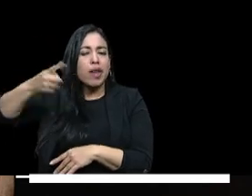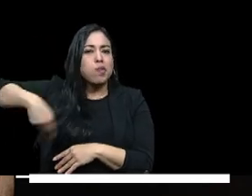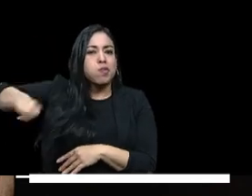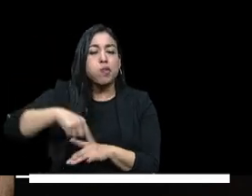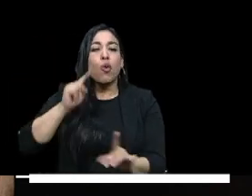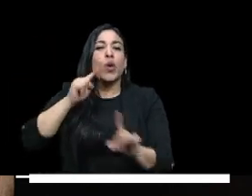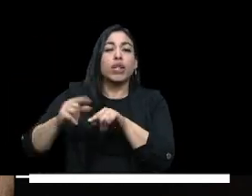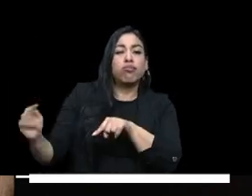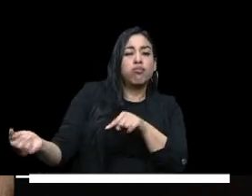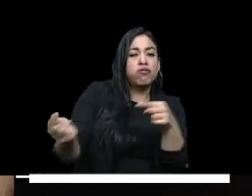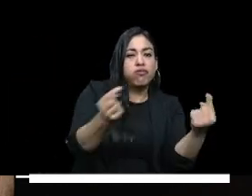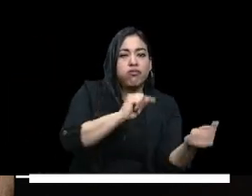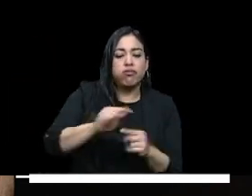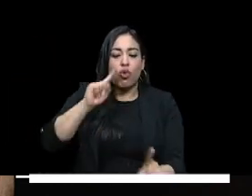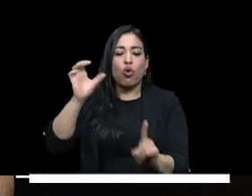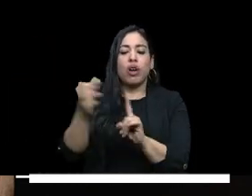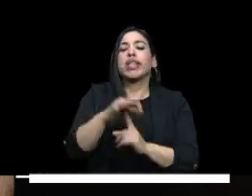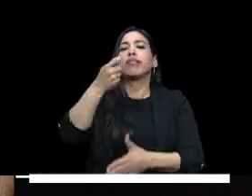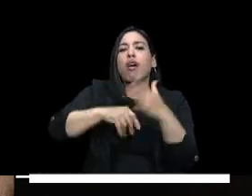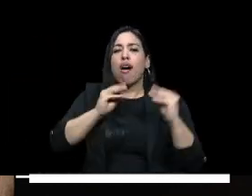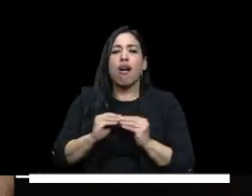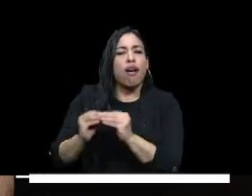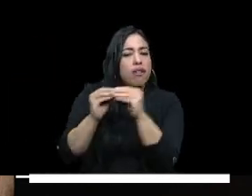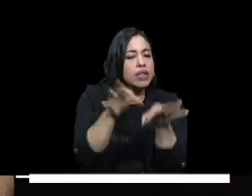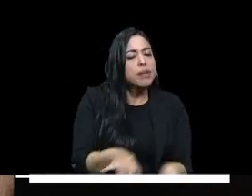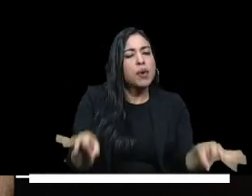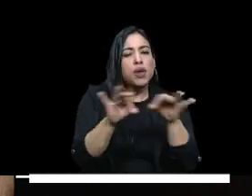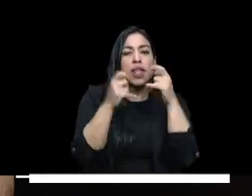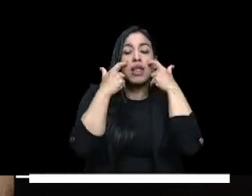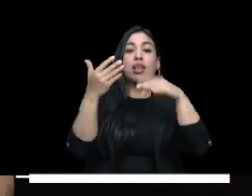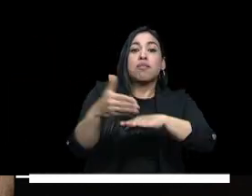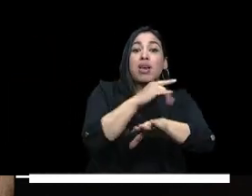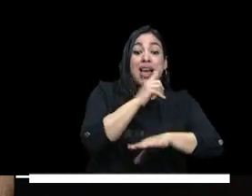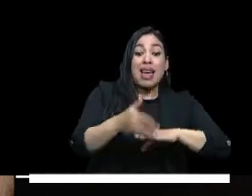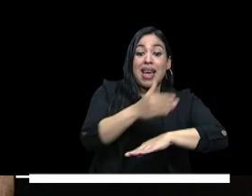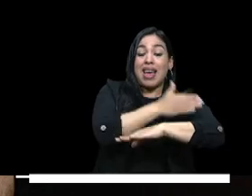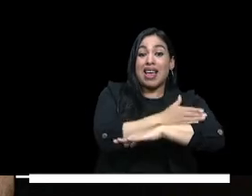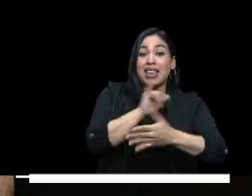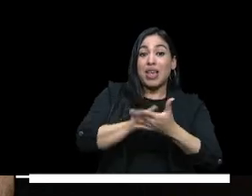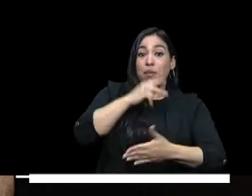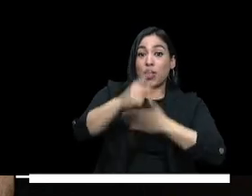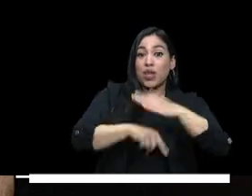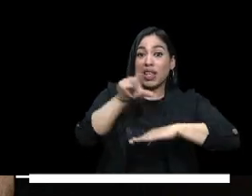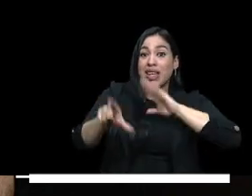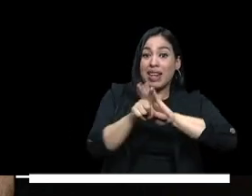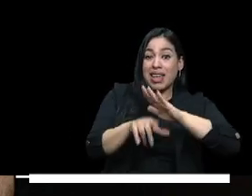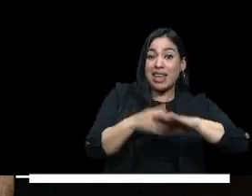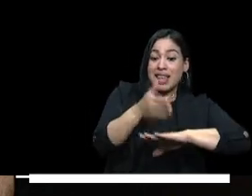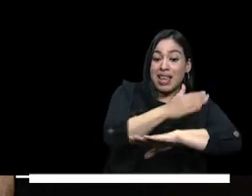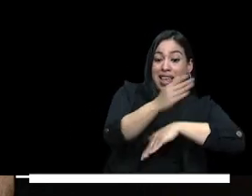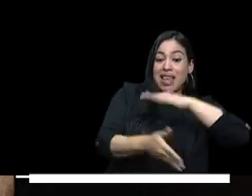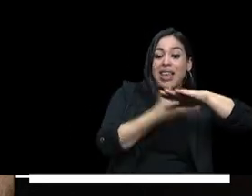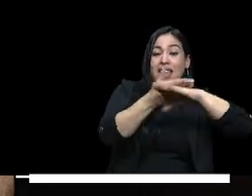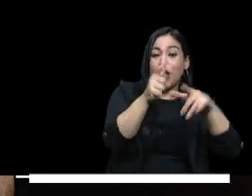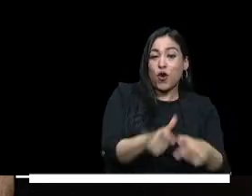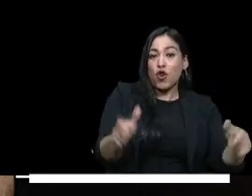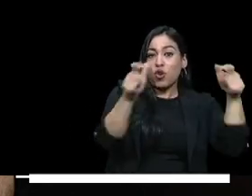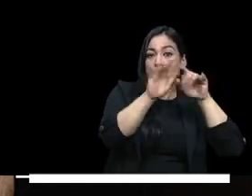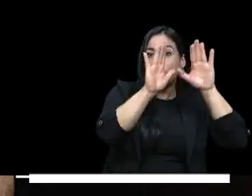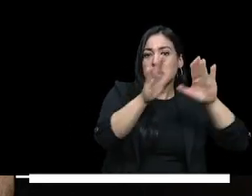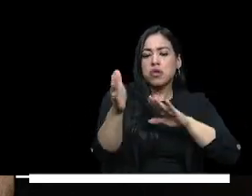propósito de lograr los mayores consensos previos a la erradicación de esos proyectos de ley en el Congreso de la República